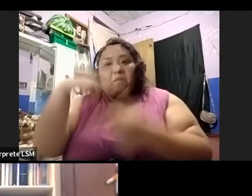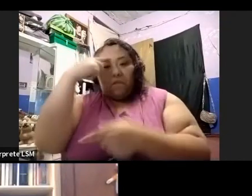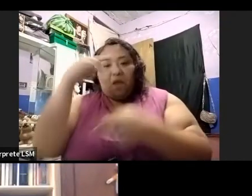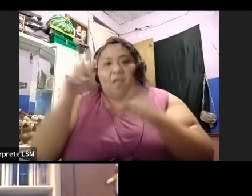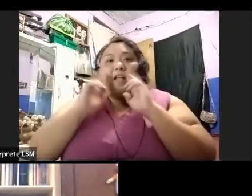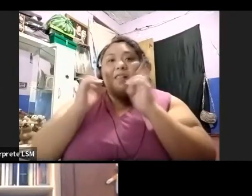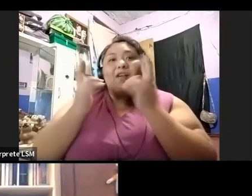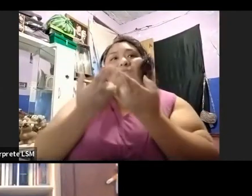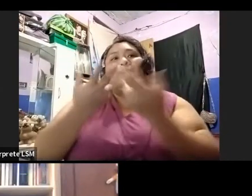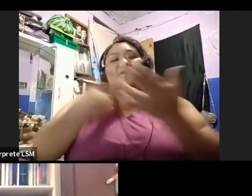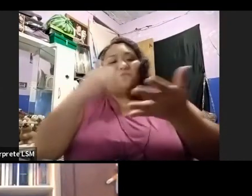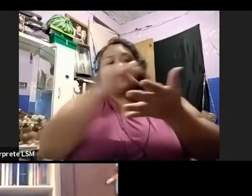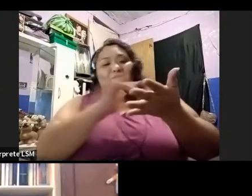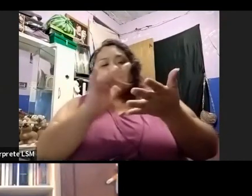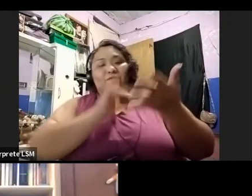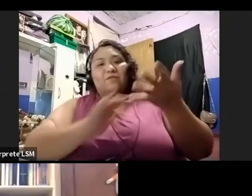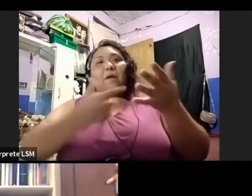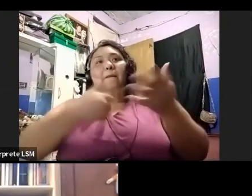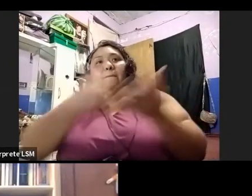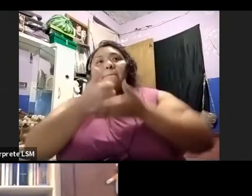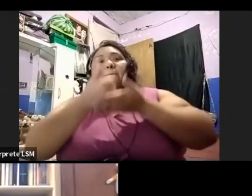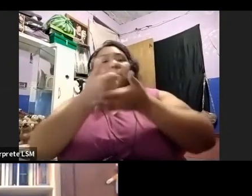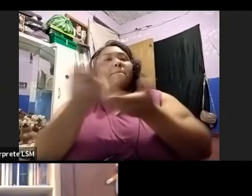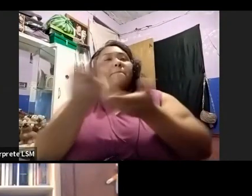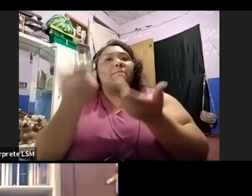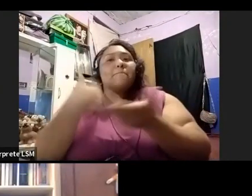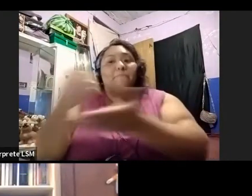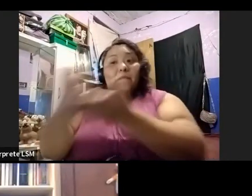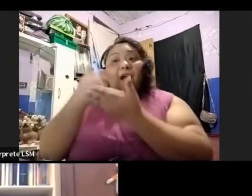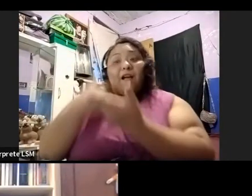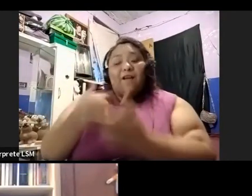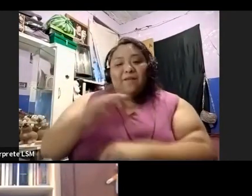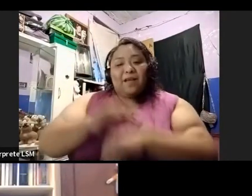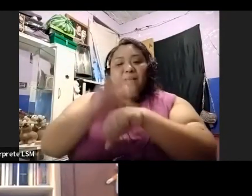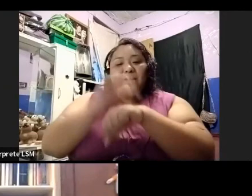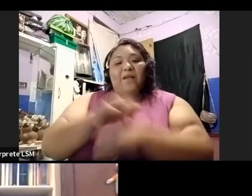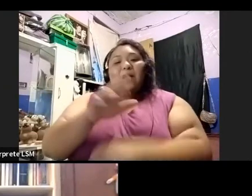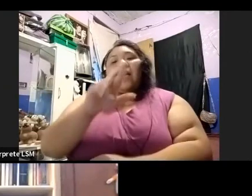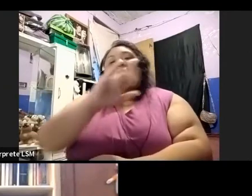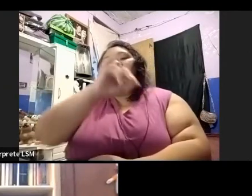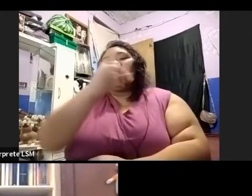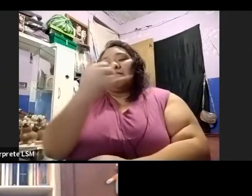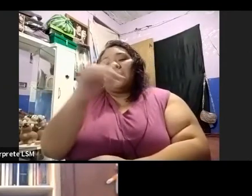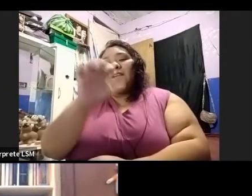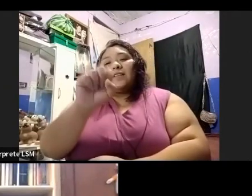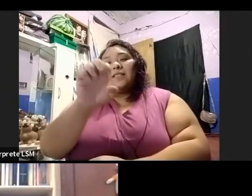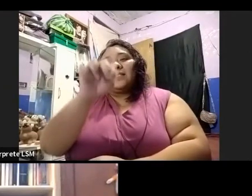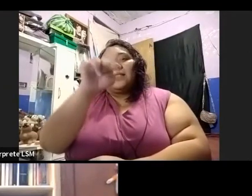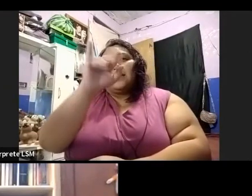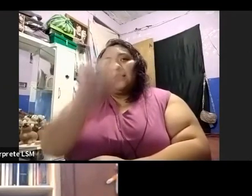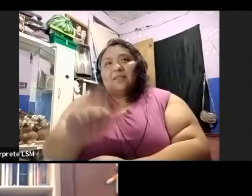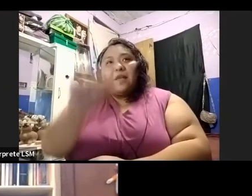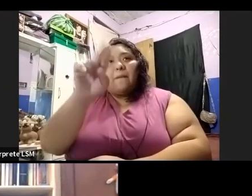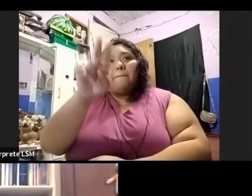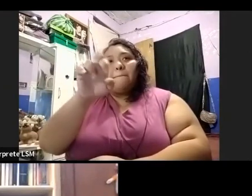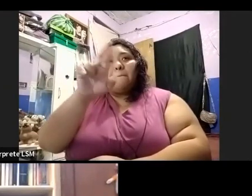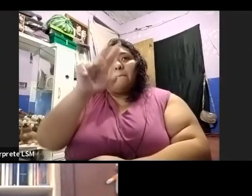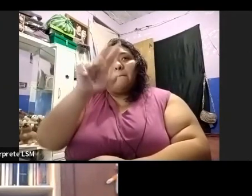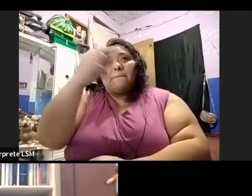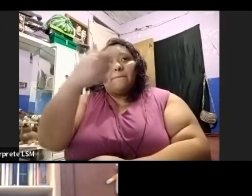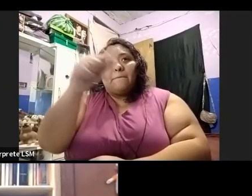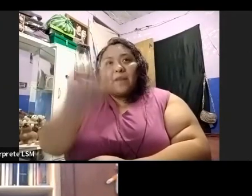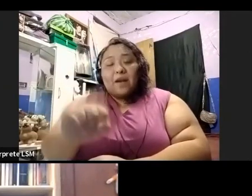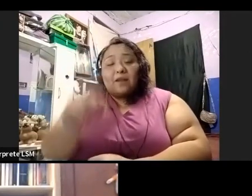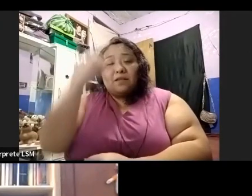contribución con mi amiga Yesenia Vargas del proyecto Abracemos con Amor. Nos ha sido muy satisfactorio poder